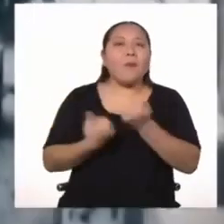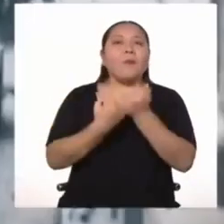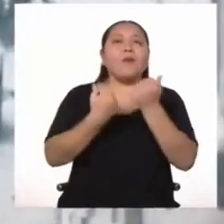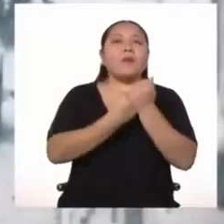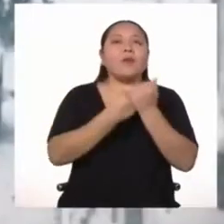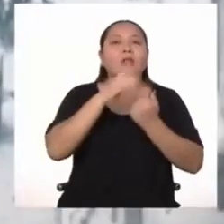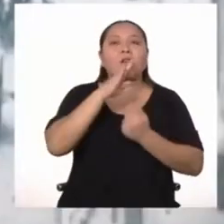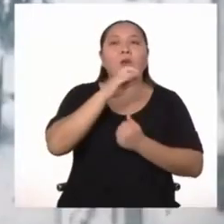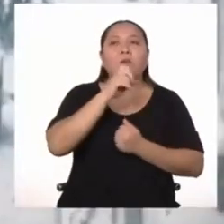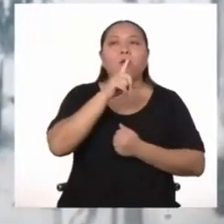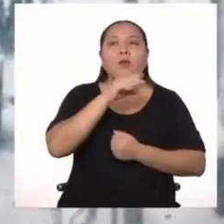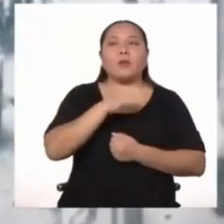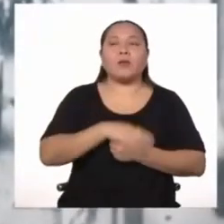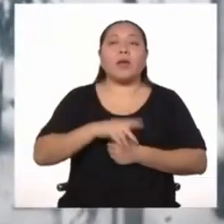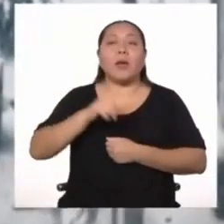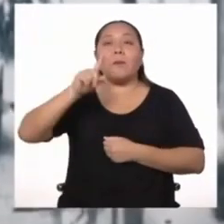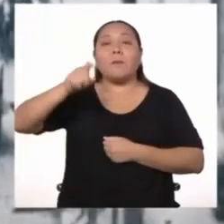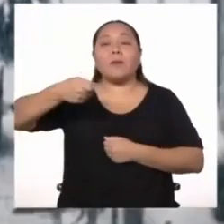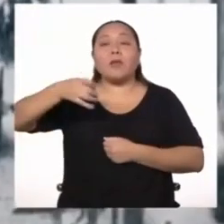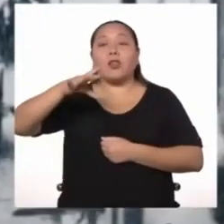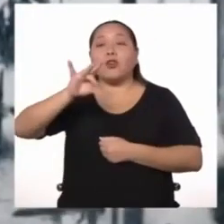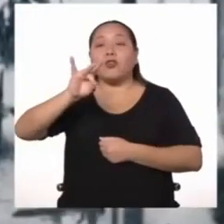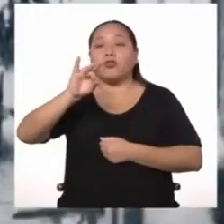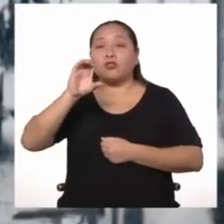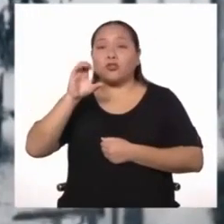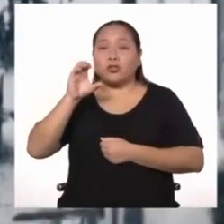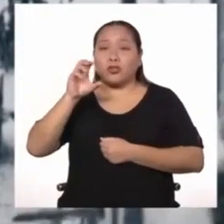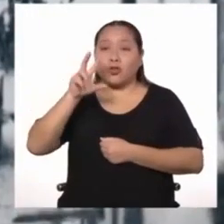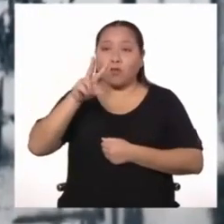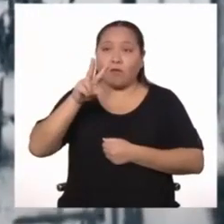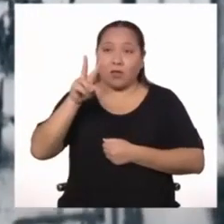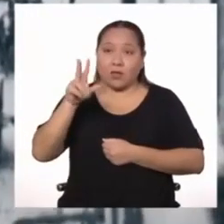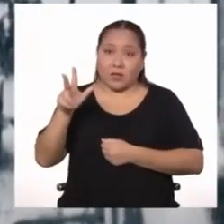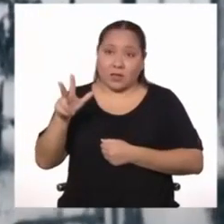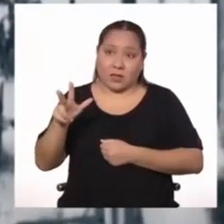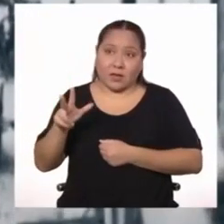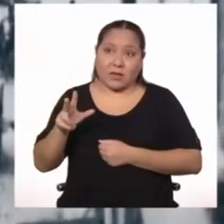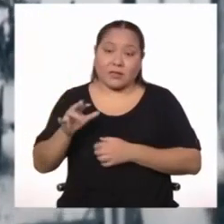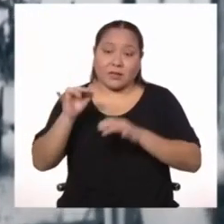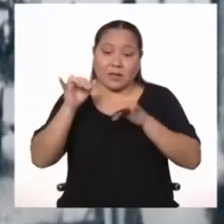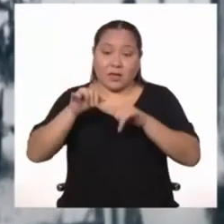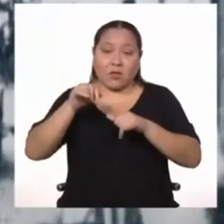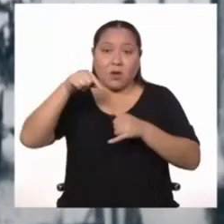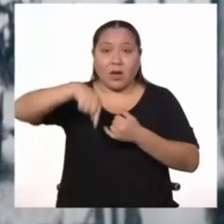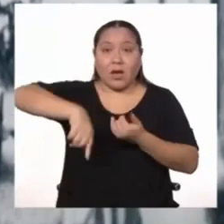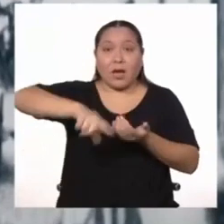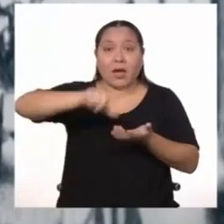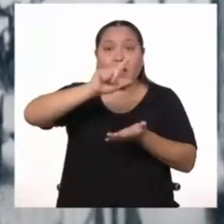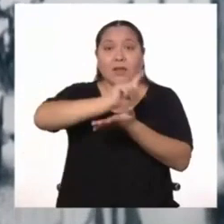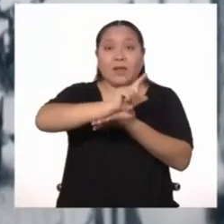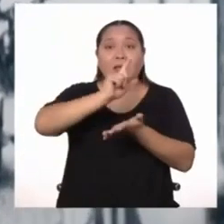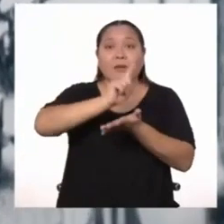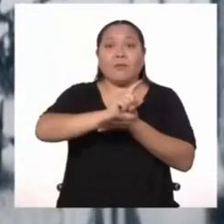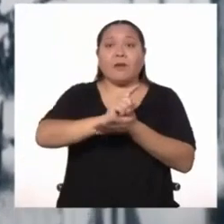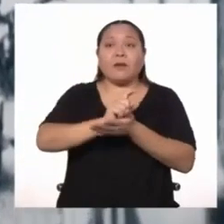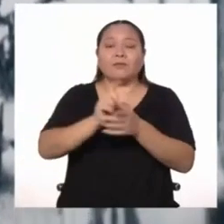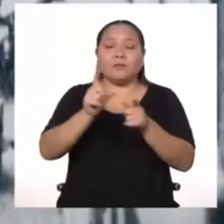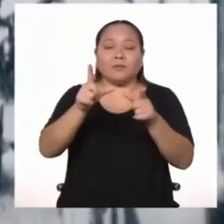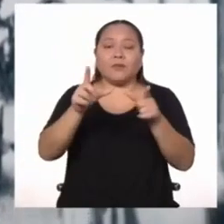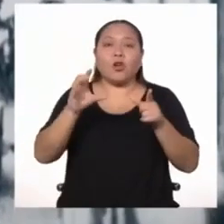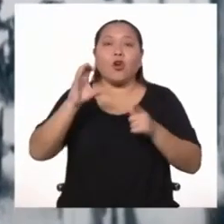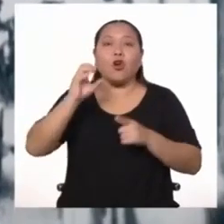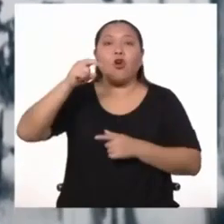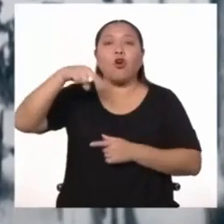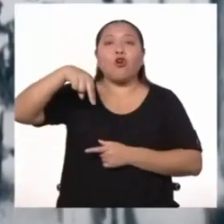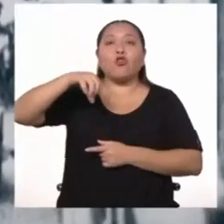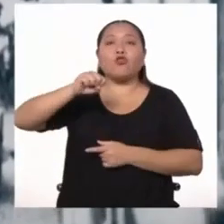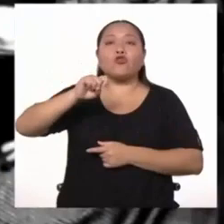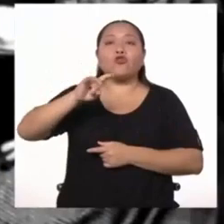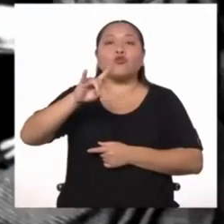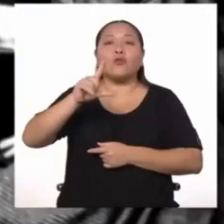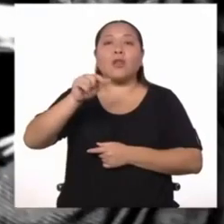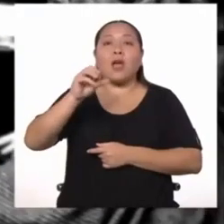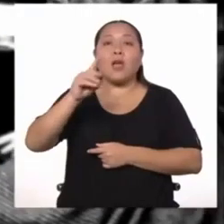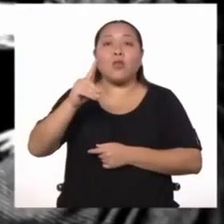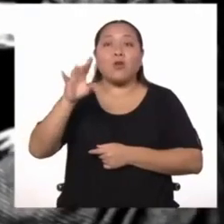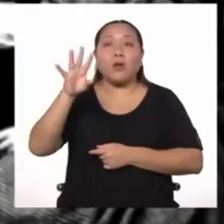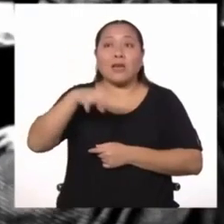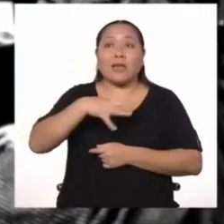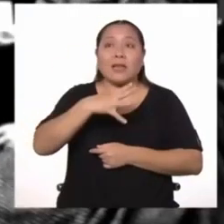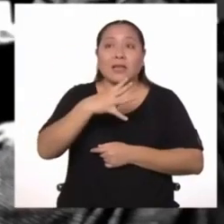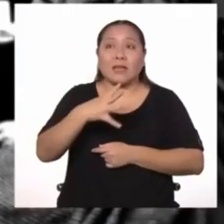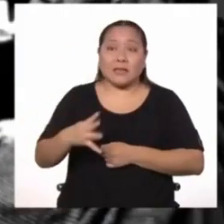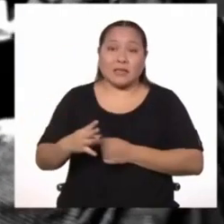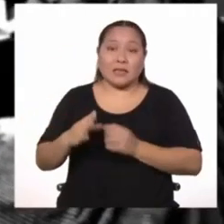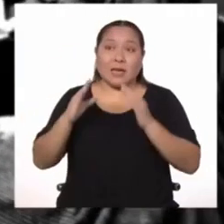En 1823 se estableció en Lima el Consulado Inglés y se instalaron casas comerciales